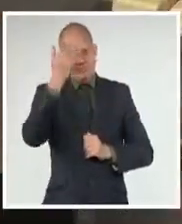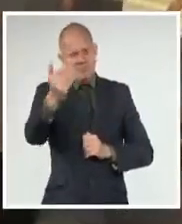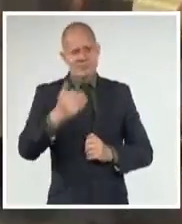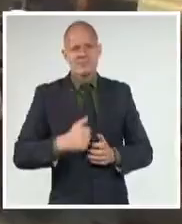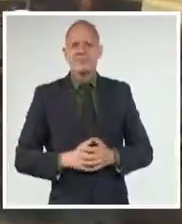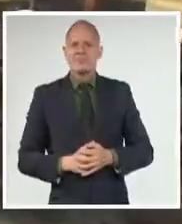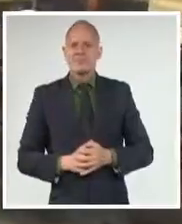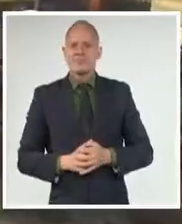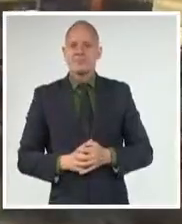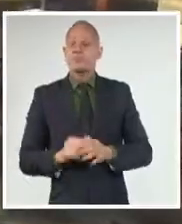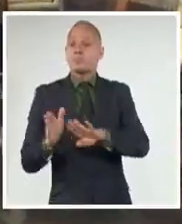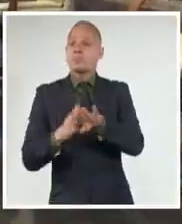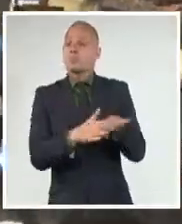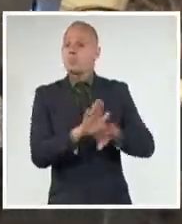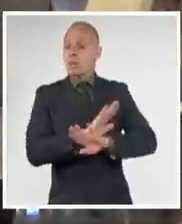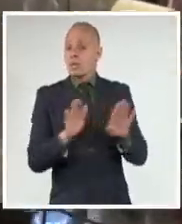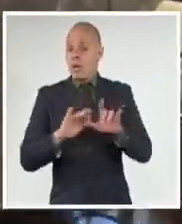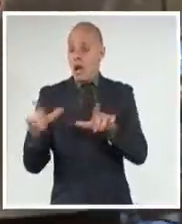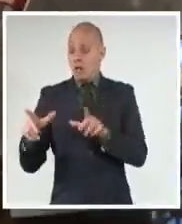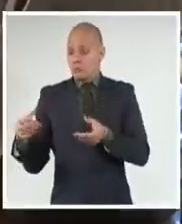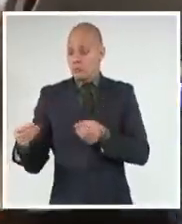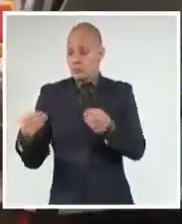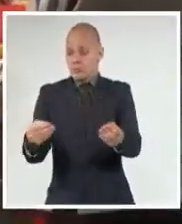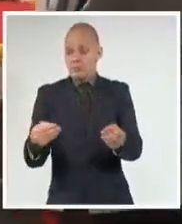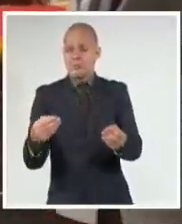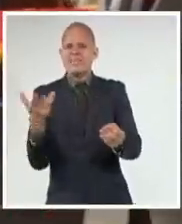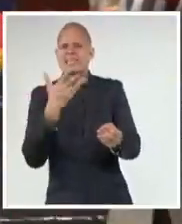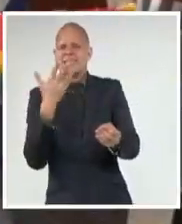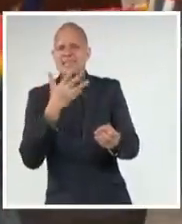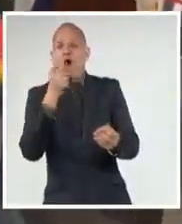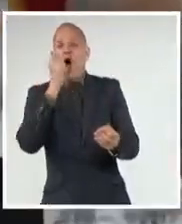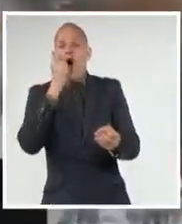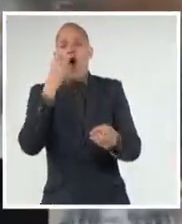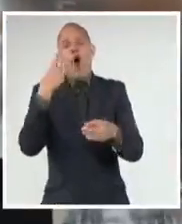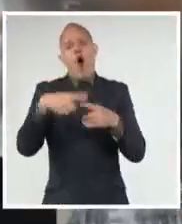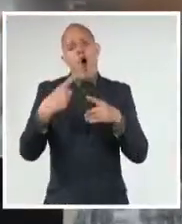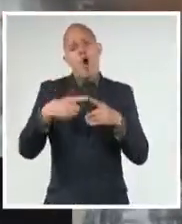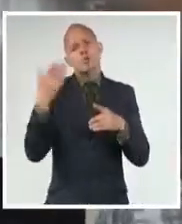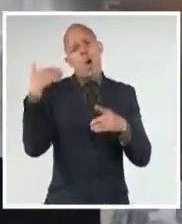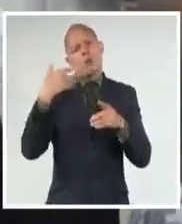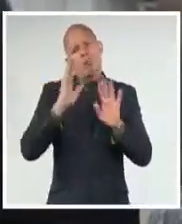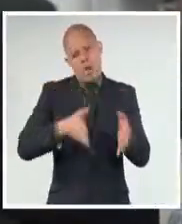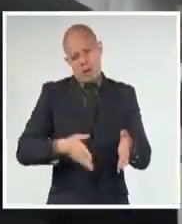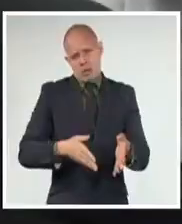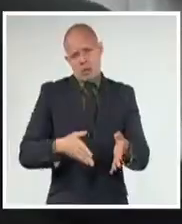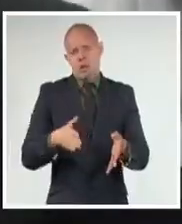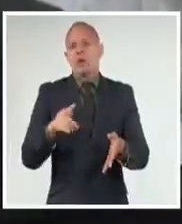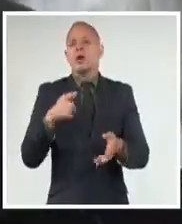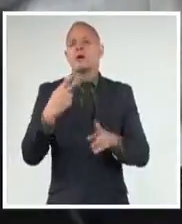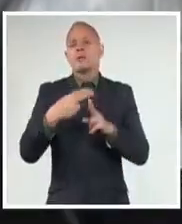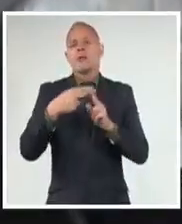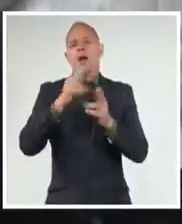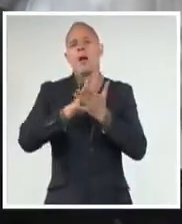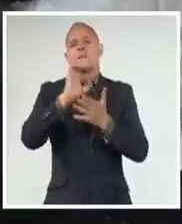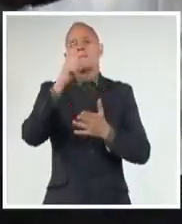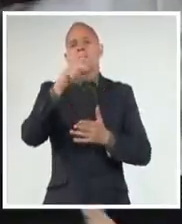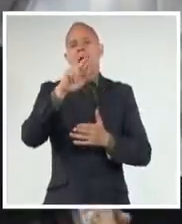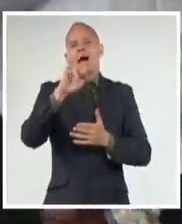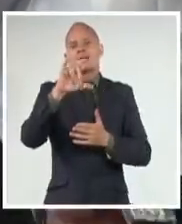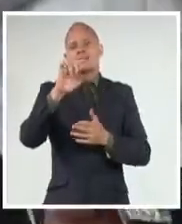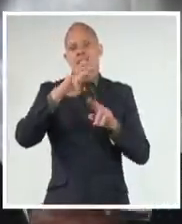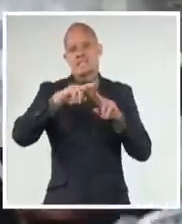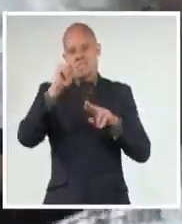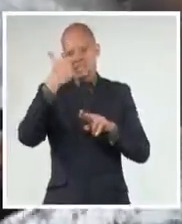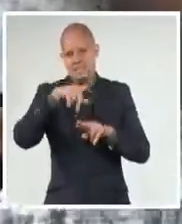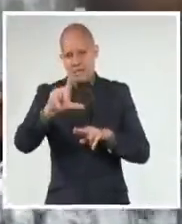La orden se entregó también post-mortem al muy reverendo Pablo Oden Marichal y fue recibida por el secretario ejecutivo